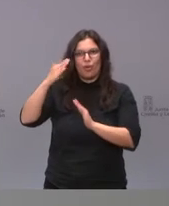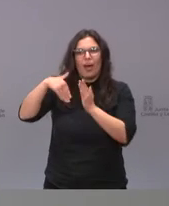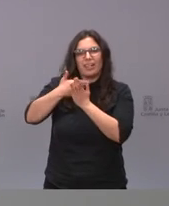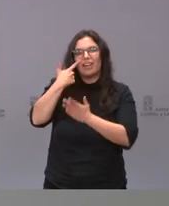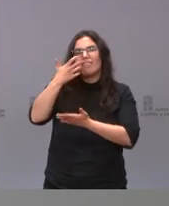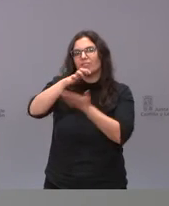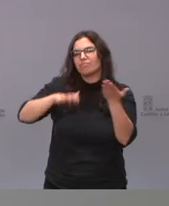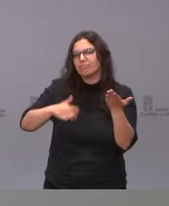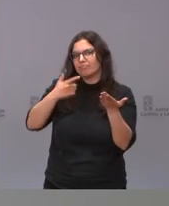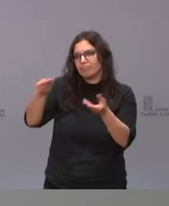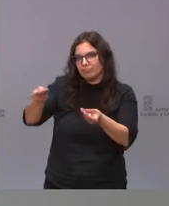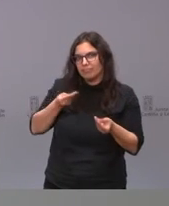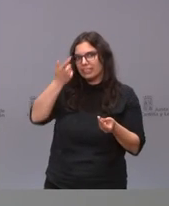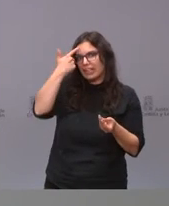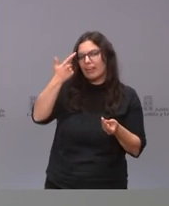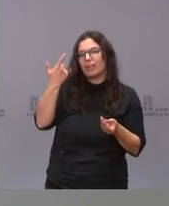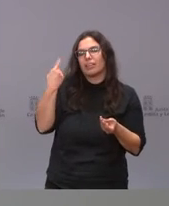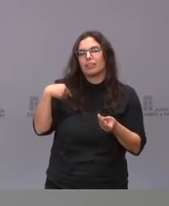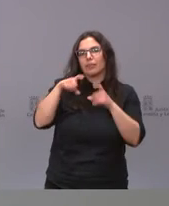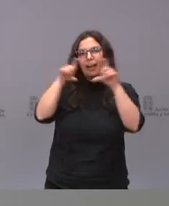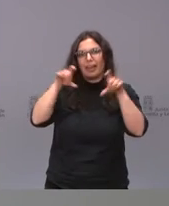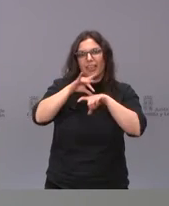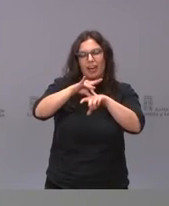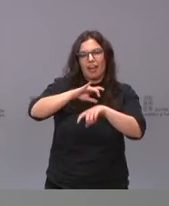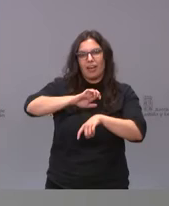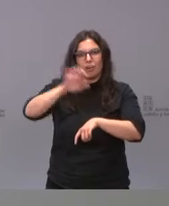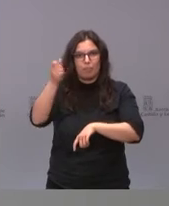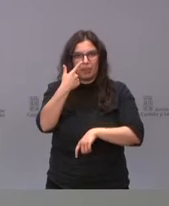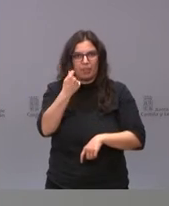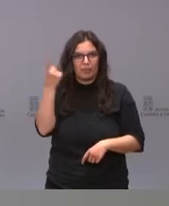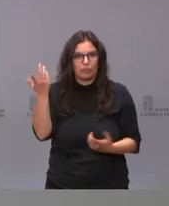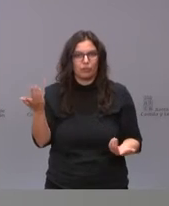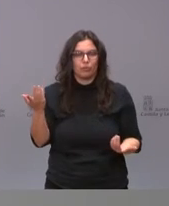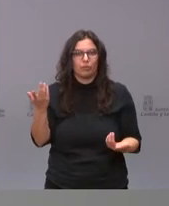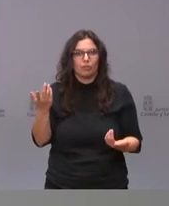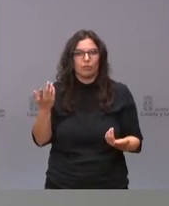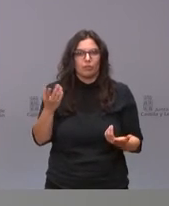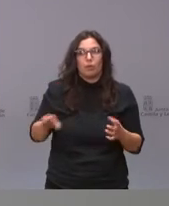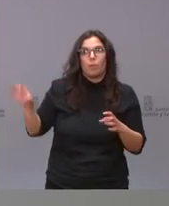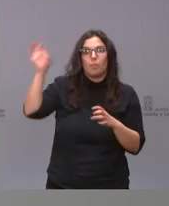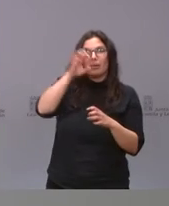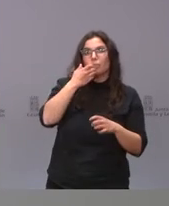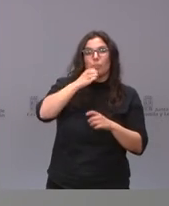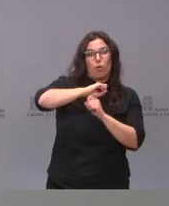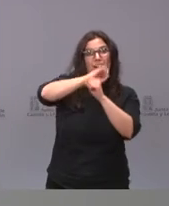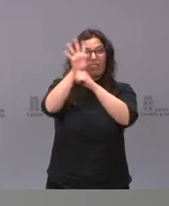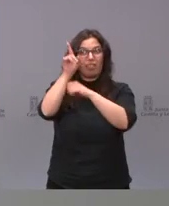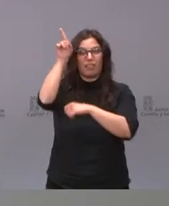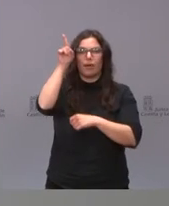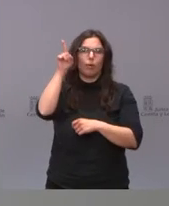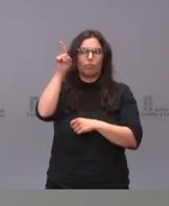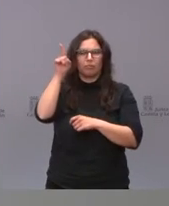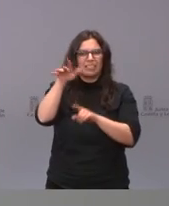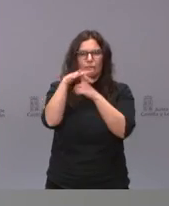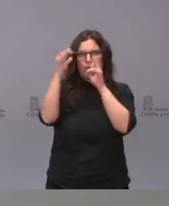conocimiento de lo que dice la EMA no han empezado es decir los países escandinavos están como nosotros y muchos